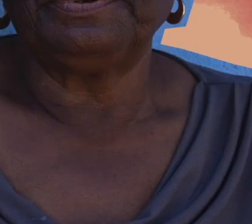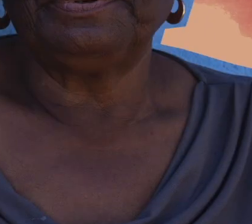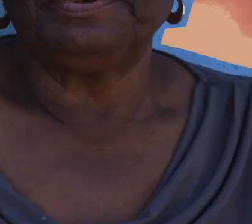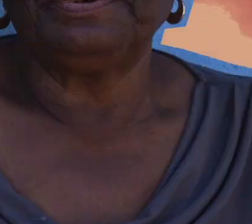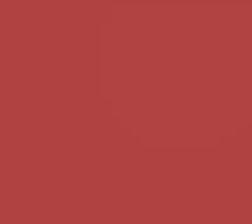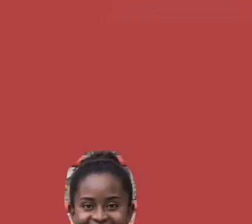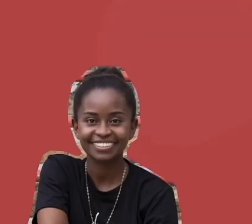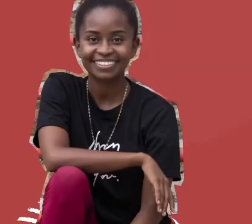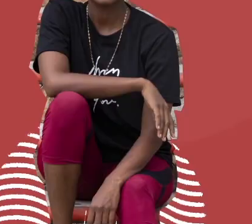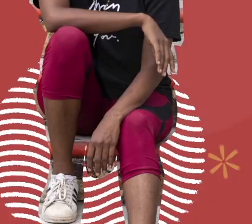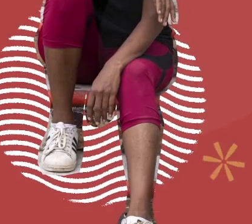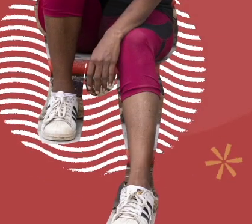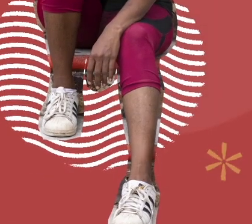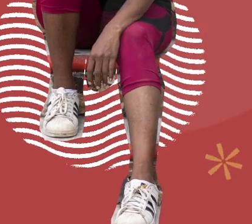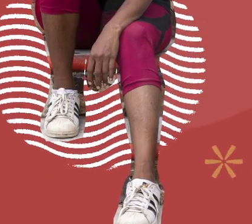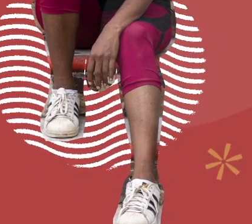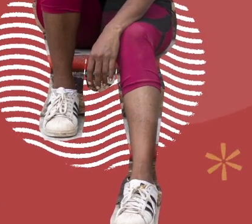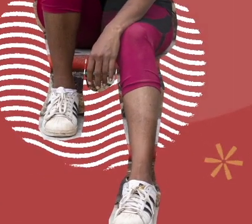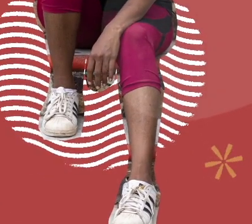persona,